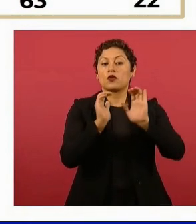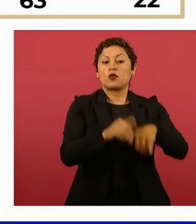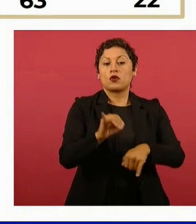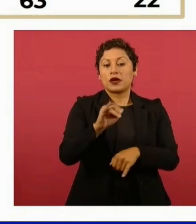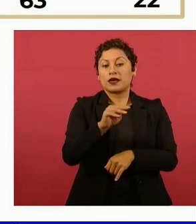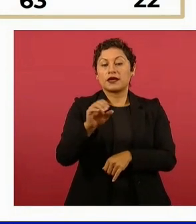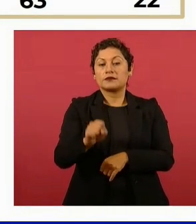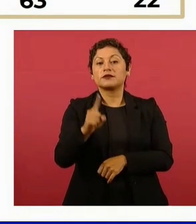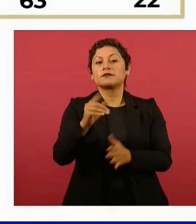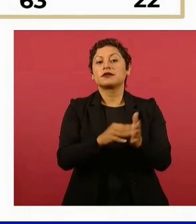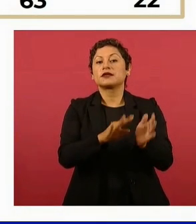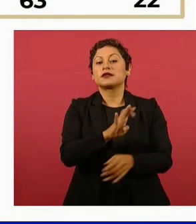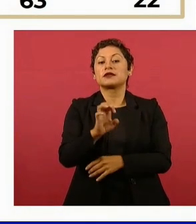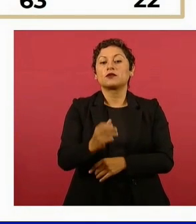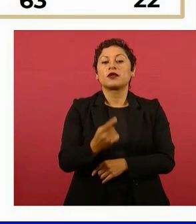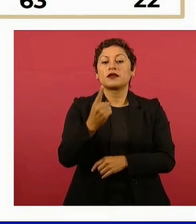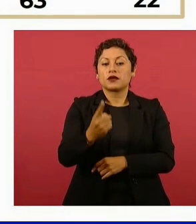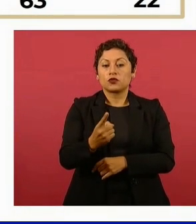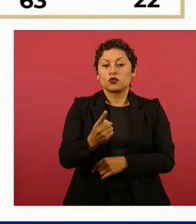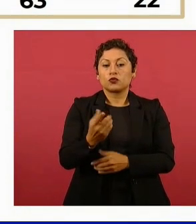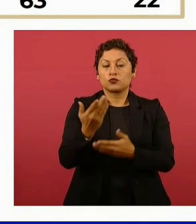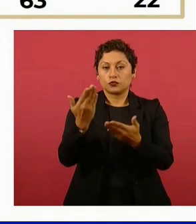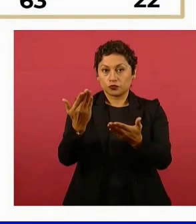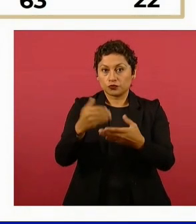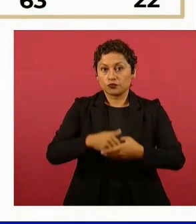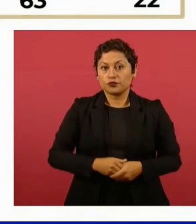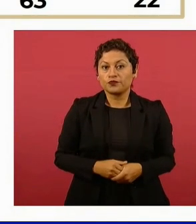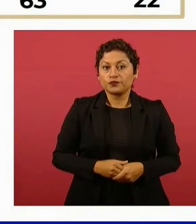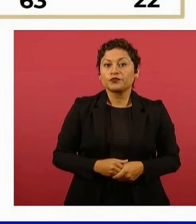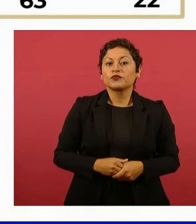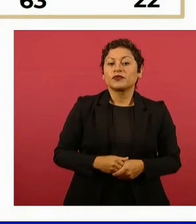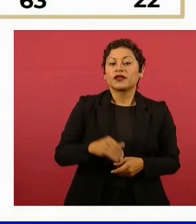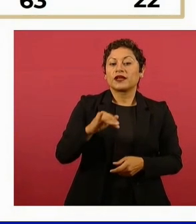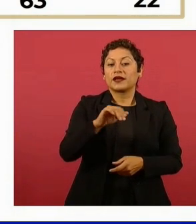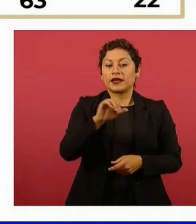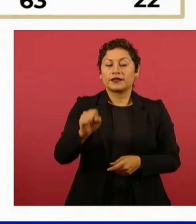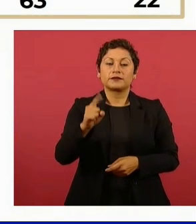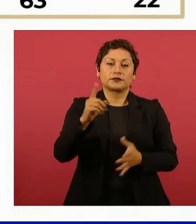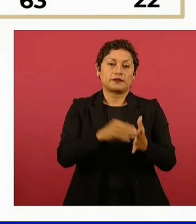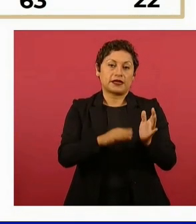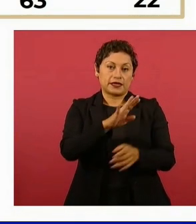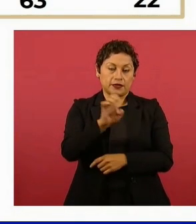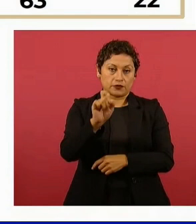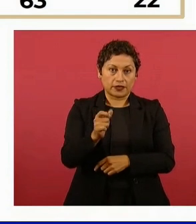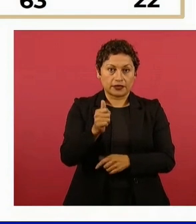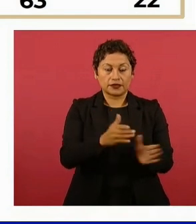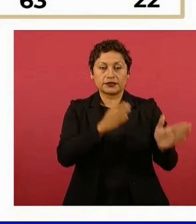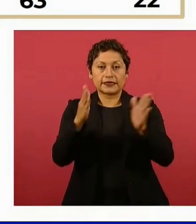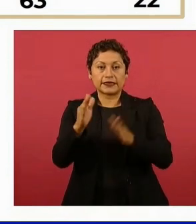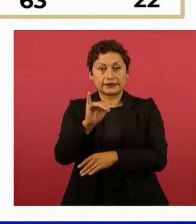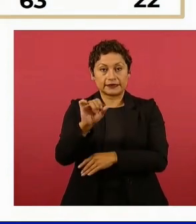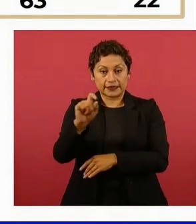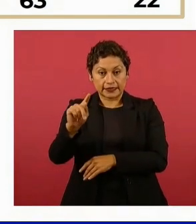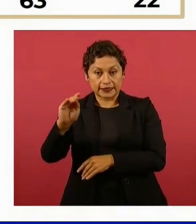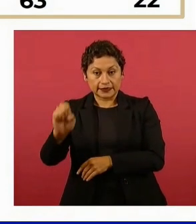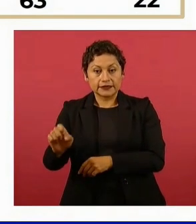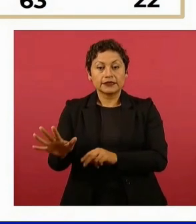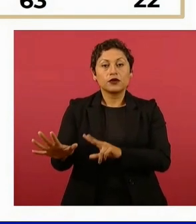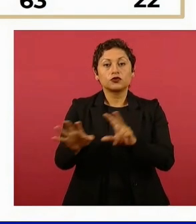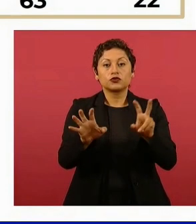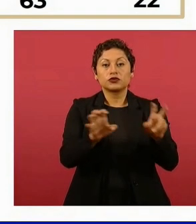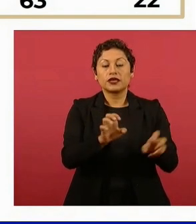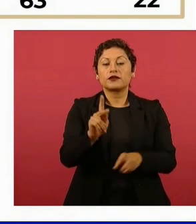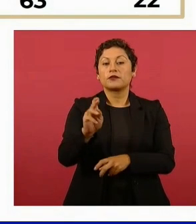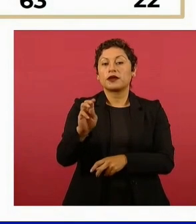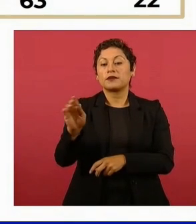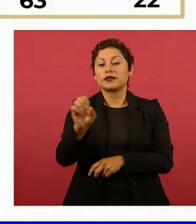551, el Régimen Ordinario del Seguro Social mil 526, el Issste 800, Pemex 63